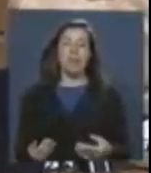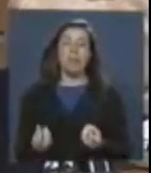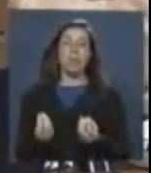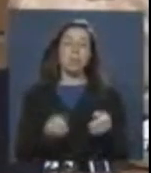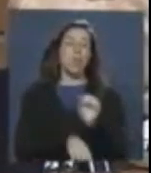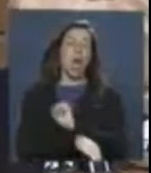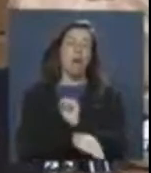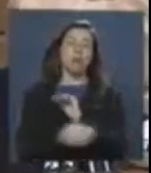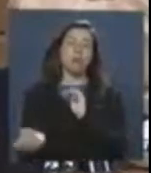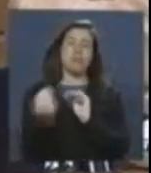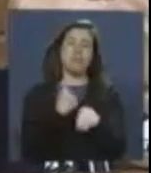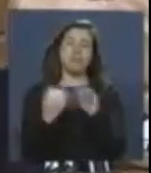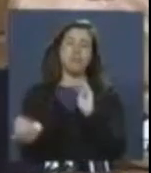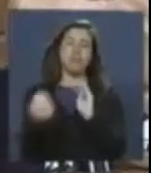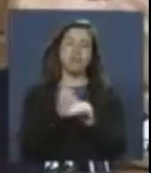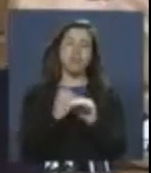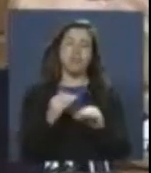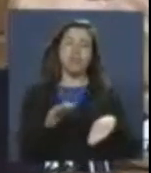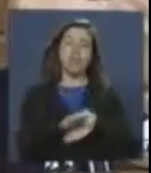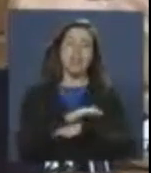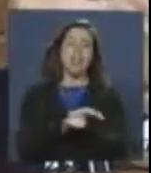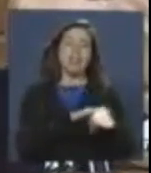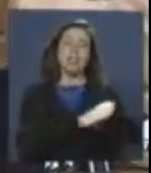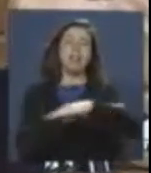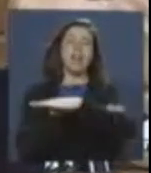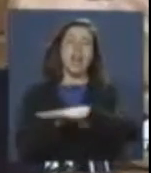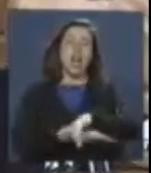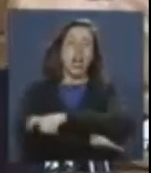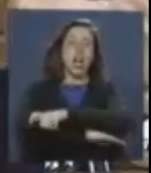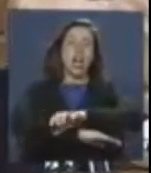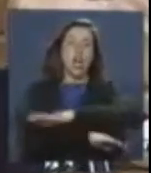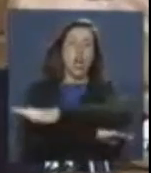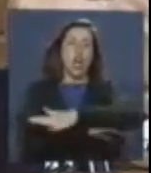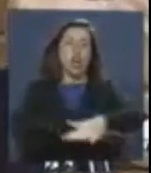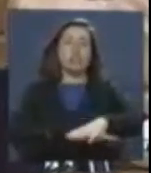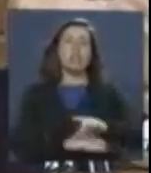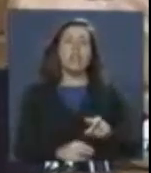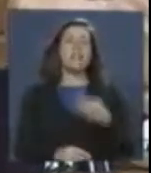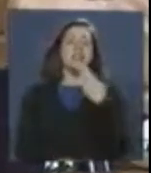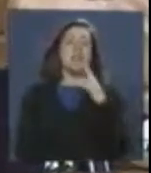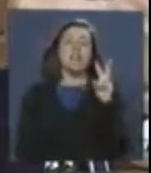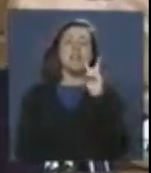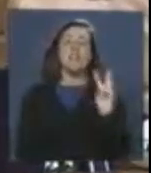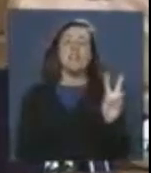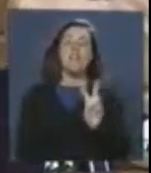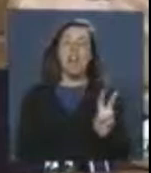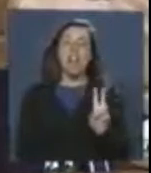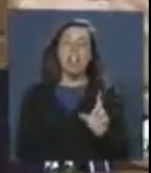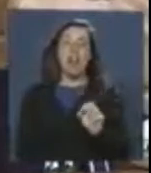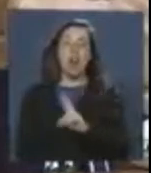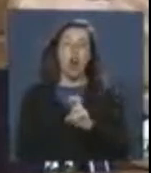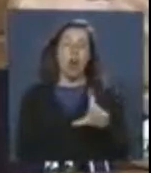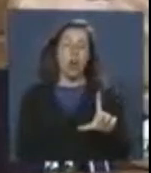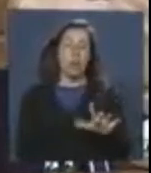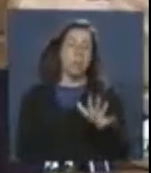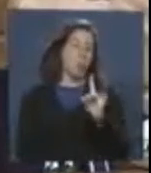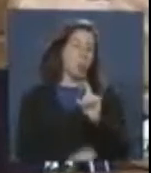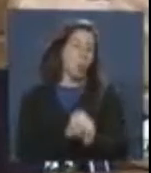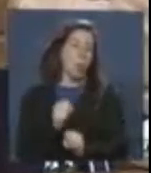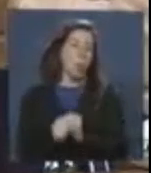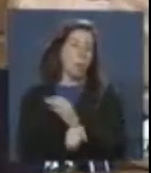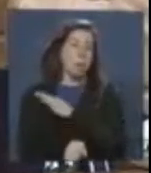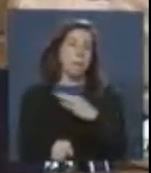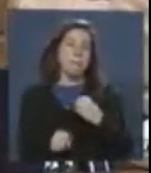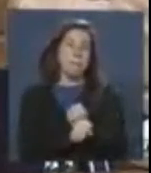flujo vehicular que accede hacia la costa y hacia las ciudades de Valdivia y Corral. Bueno, hace aproximadamente un año el